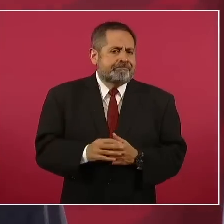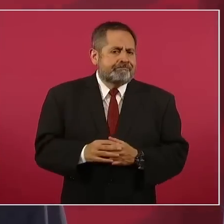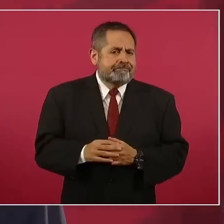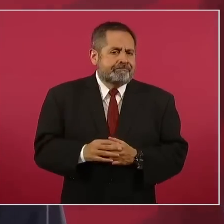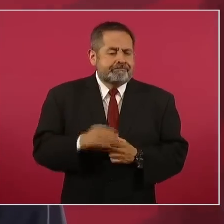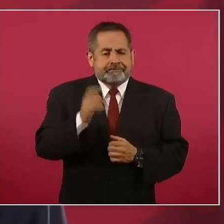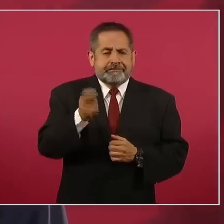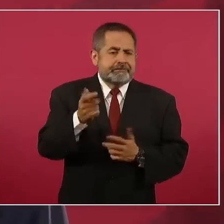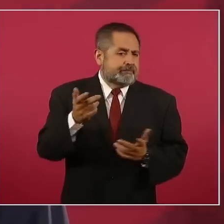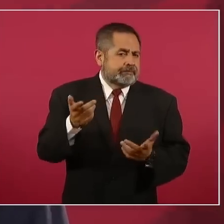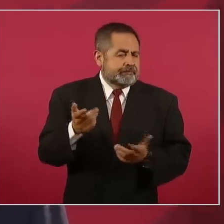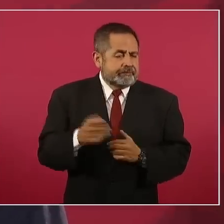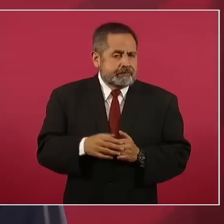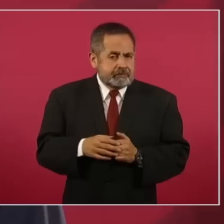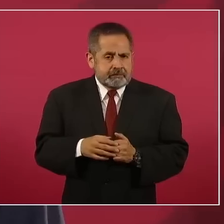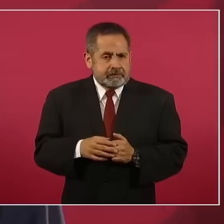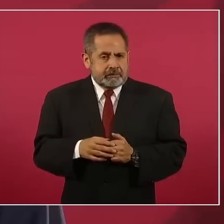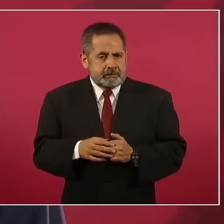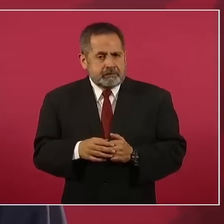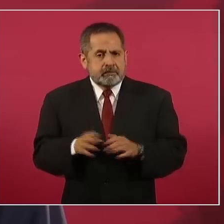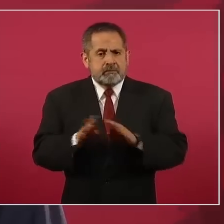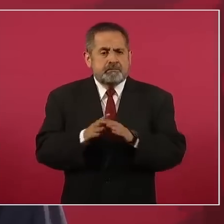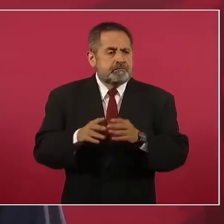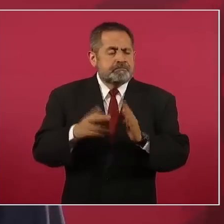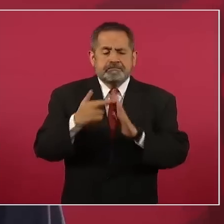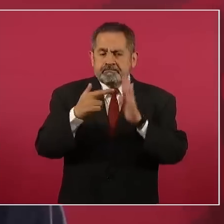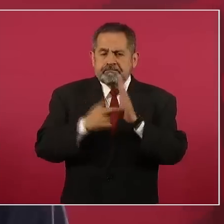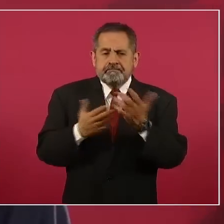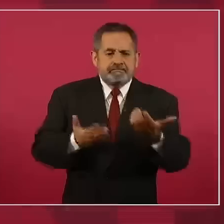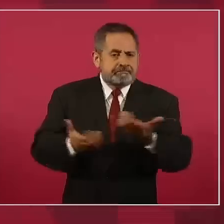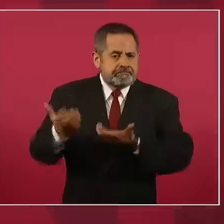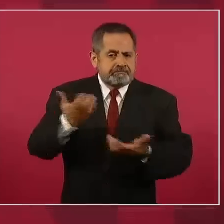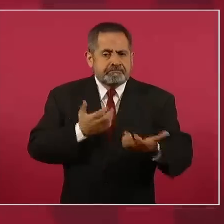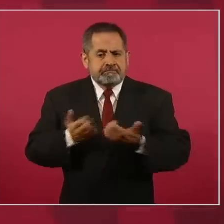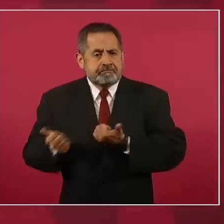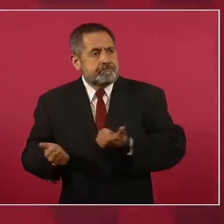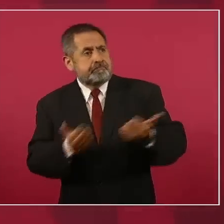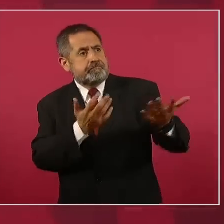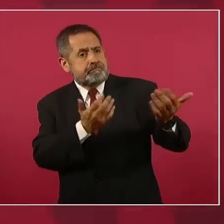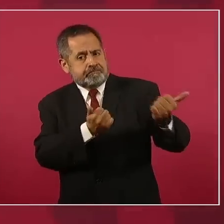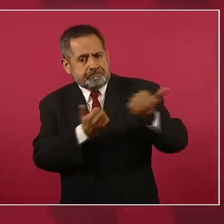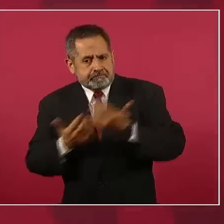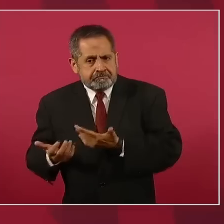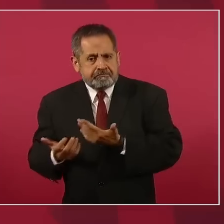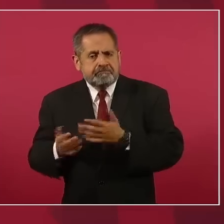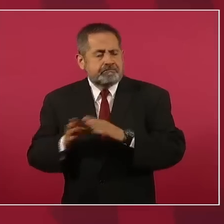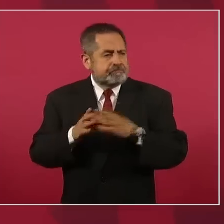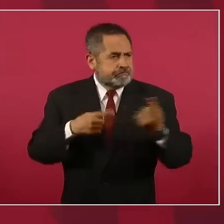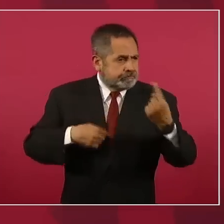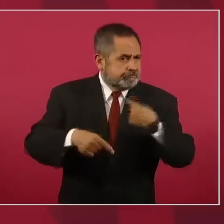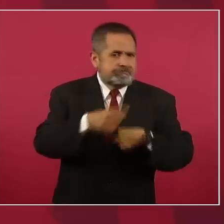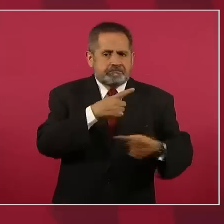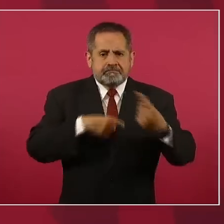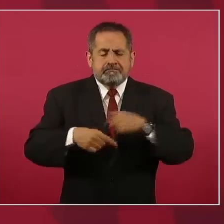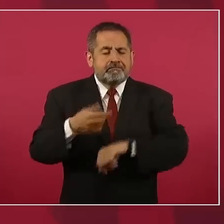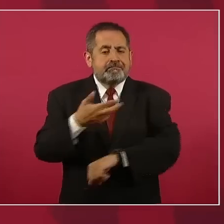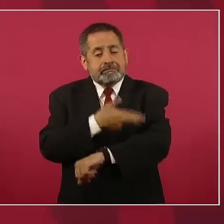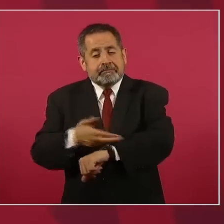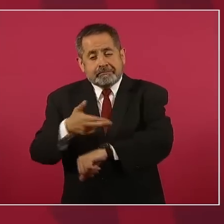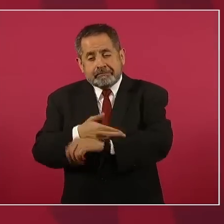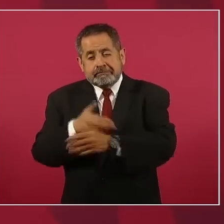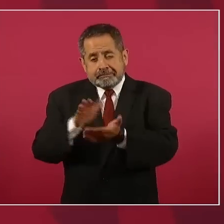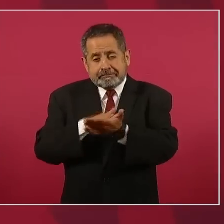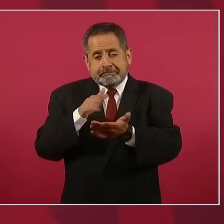en el comercio, simplificar trámites,